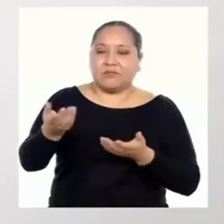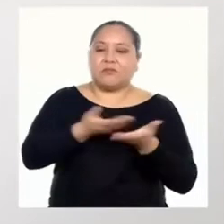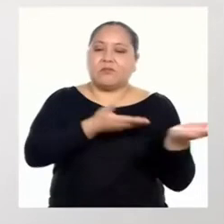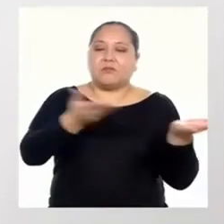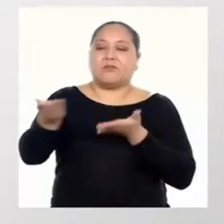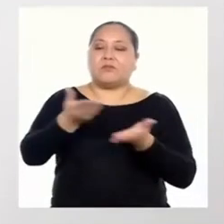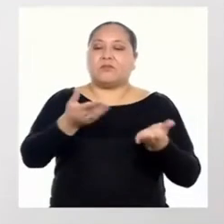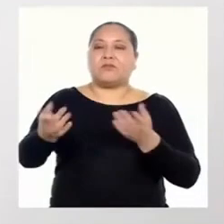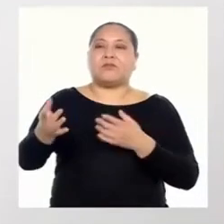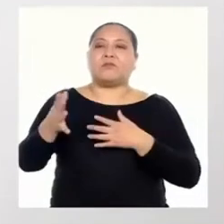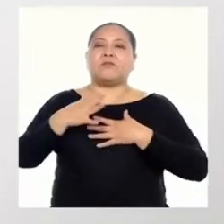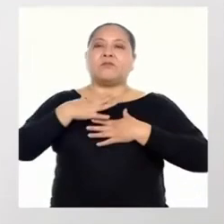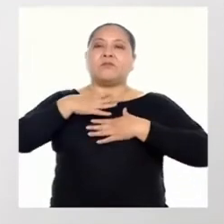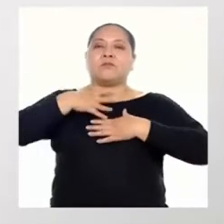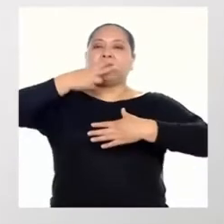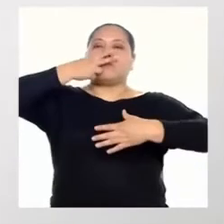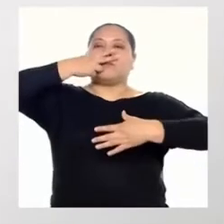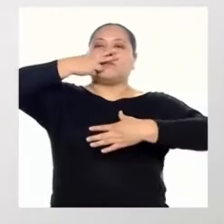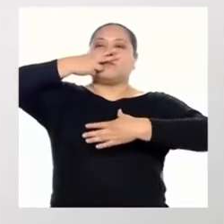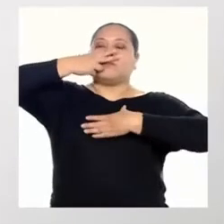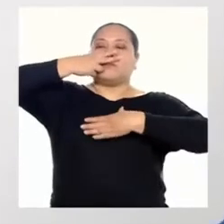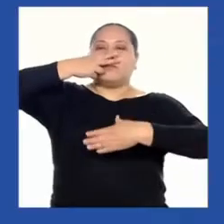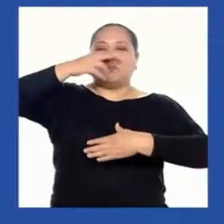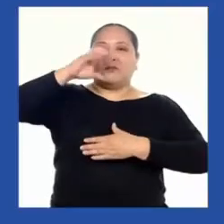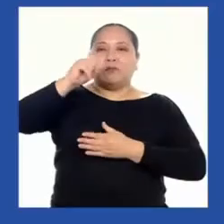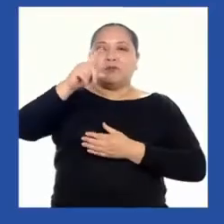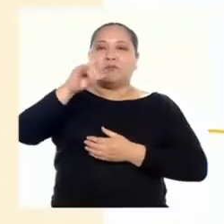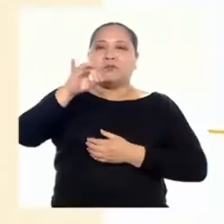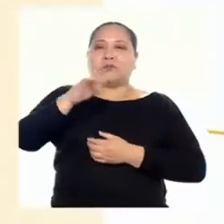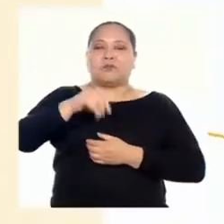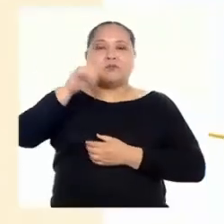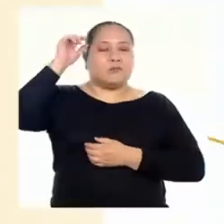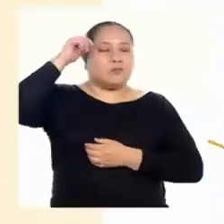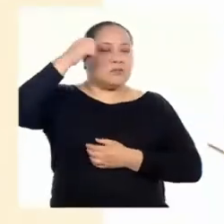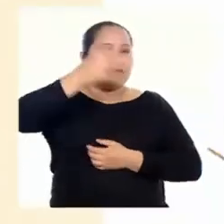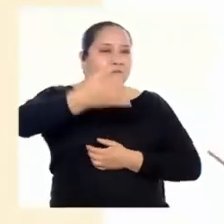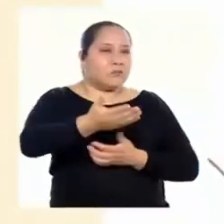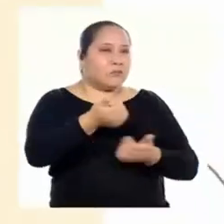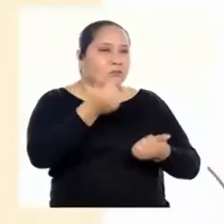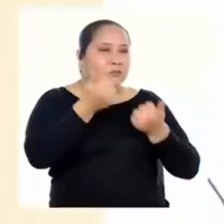Recuérdame con qué información contamos.